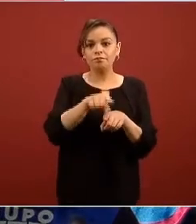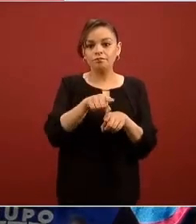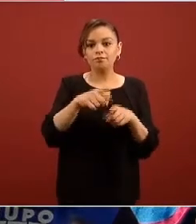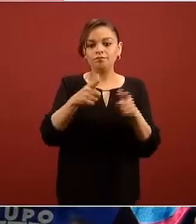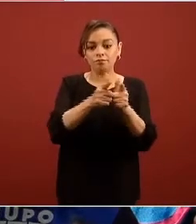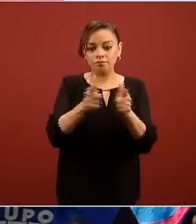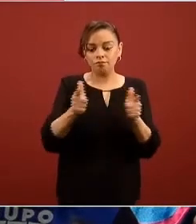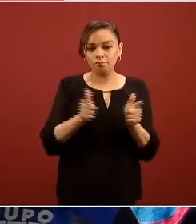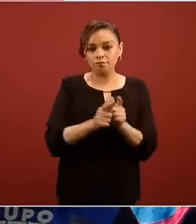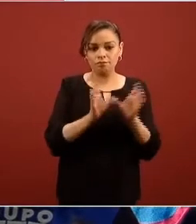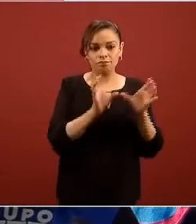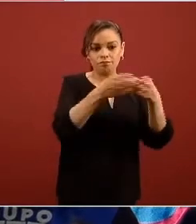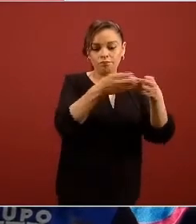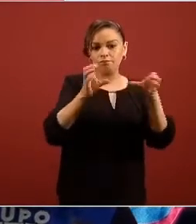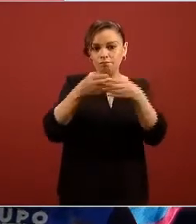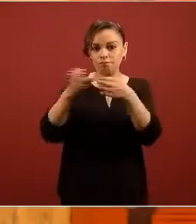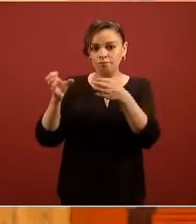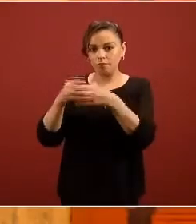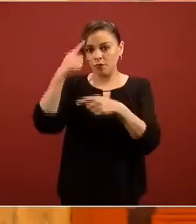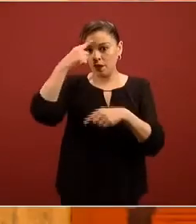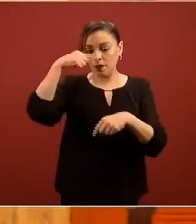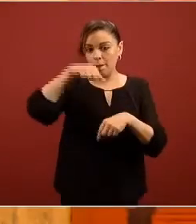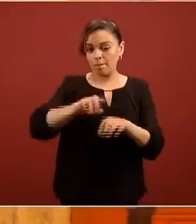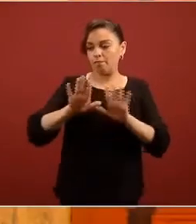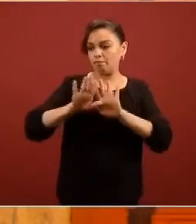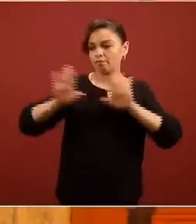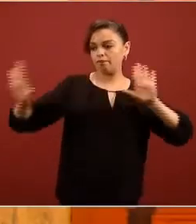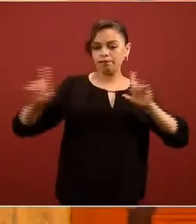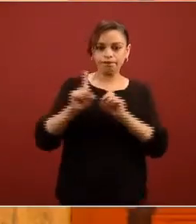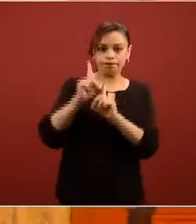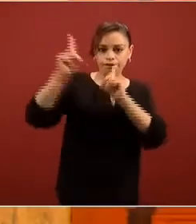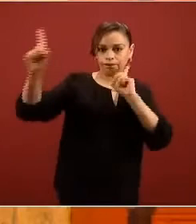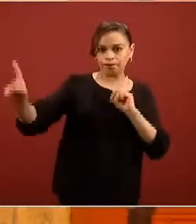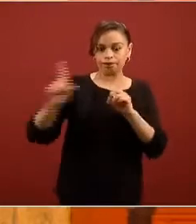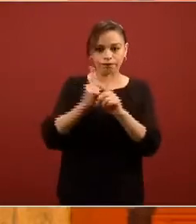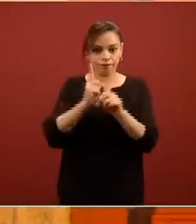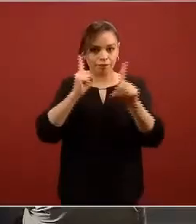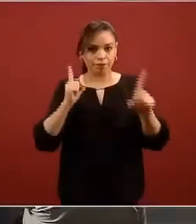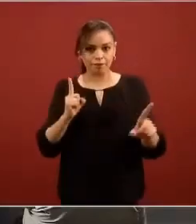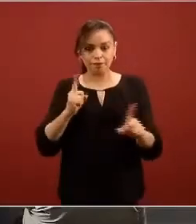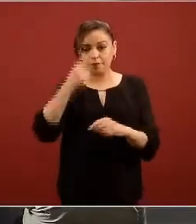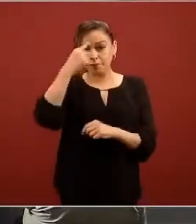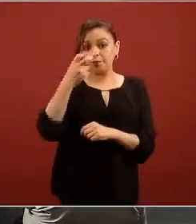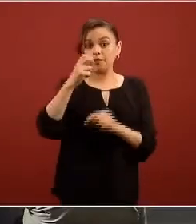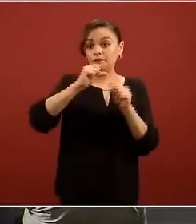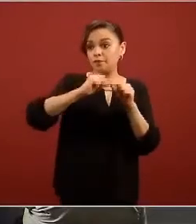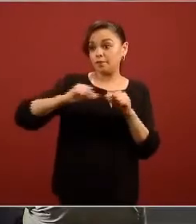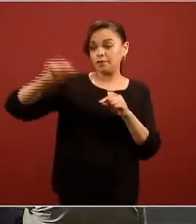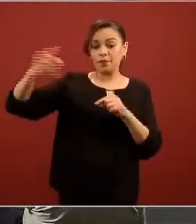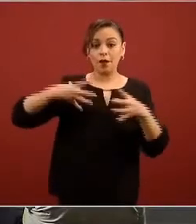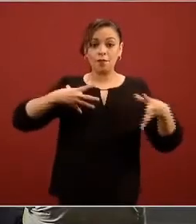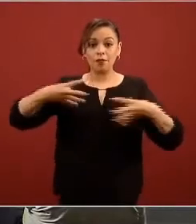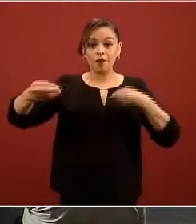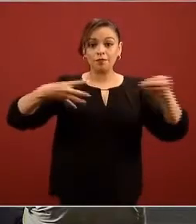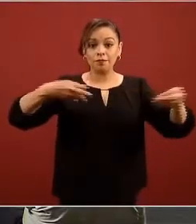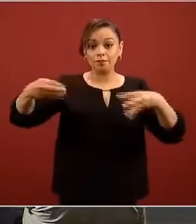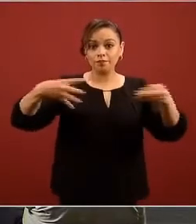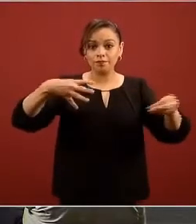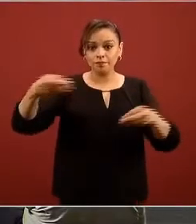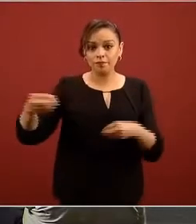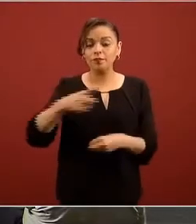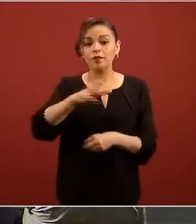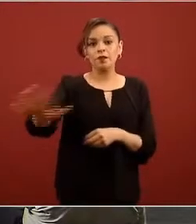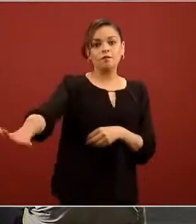de sana distancia para que en su momento la curva epidémica pues no tenga la explosividad o la